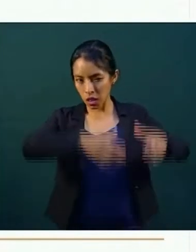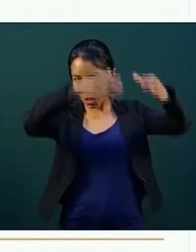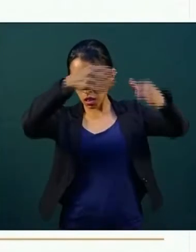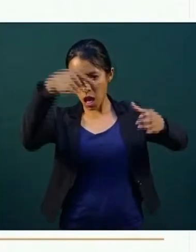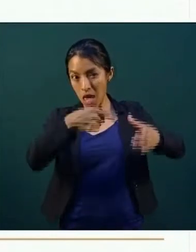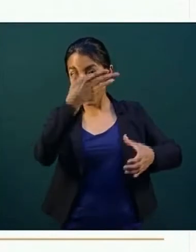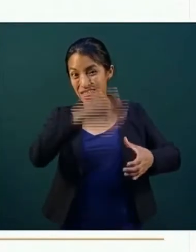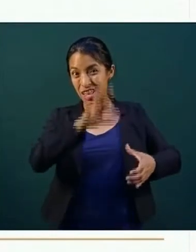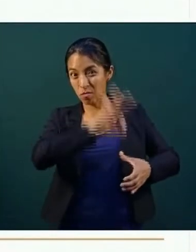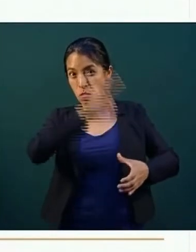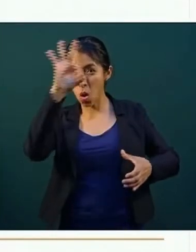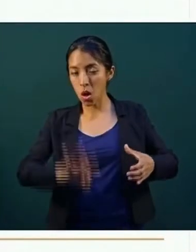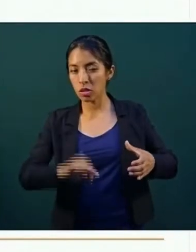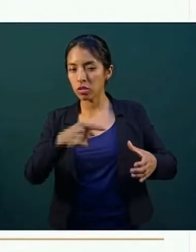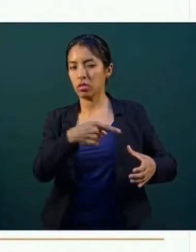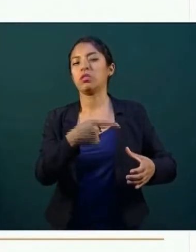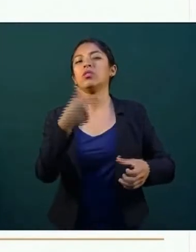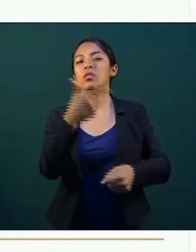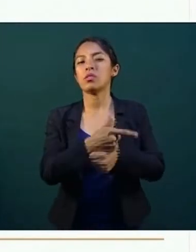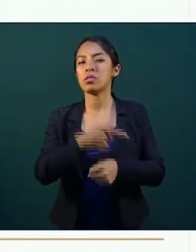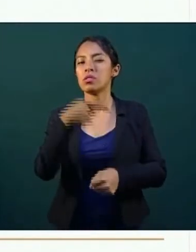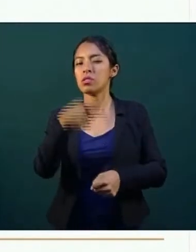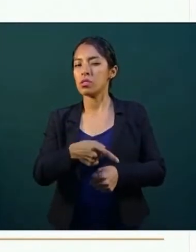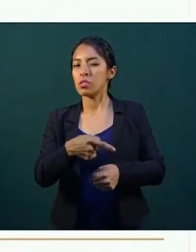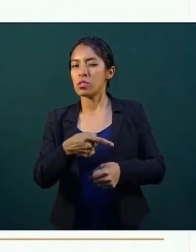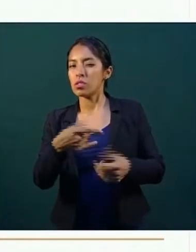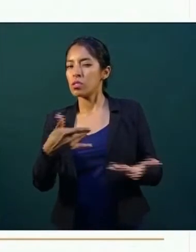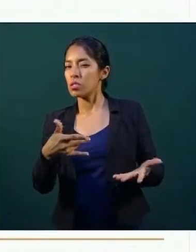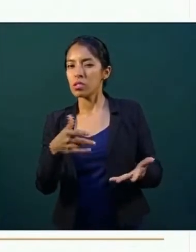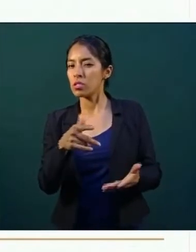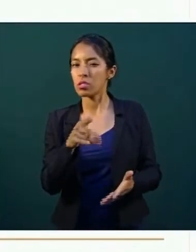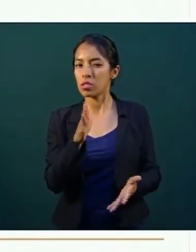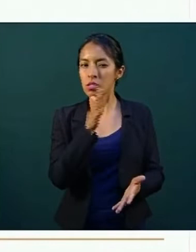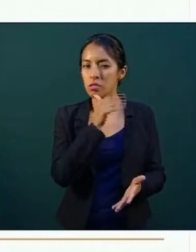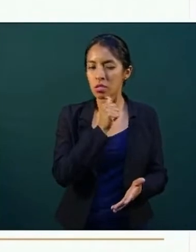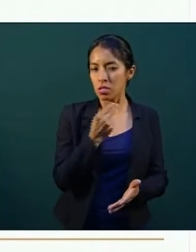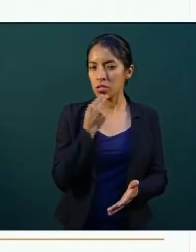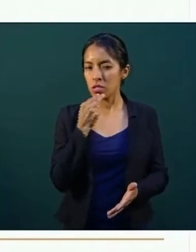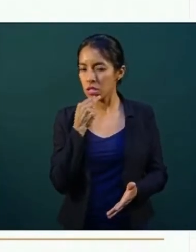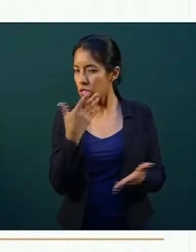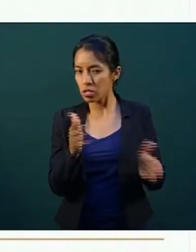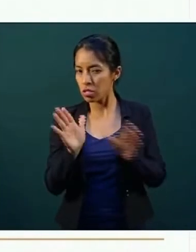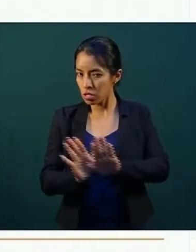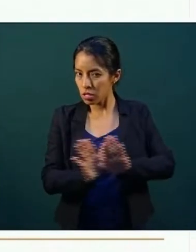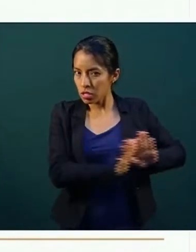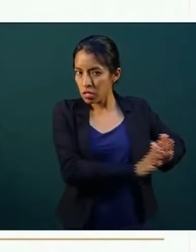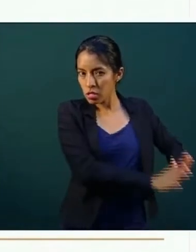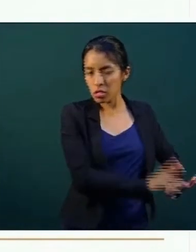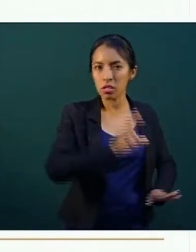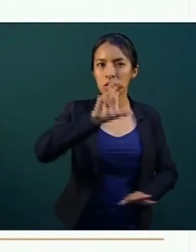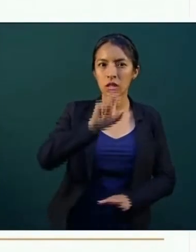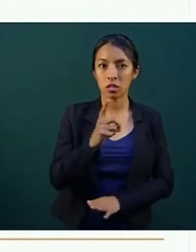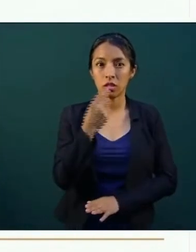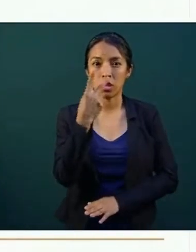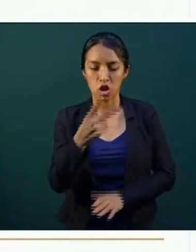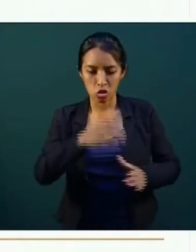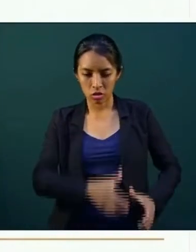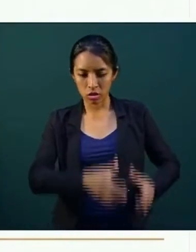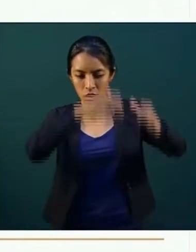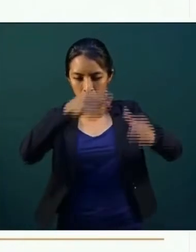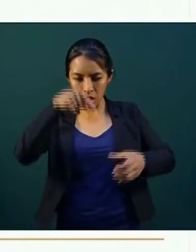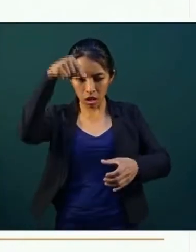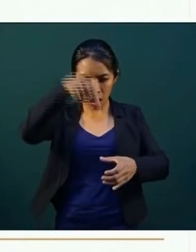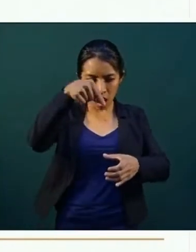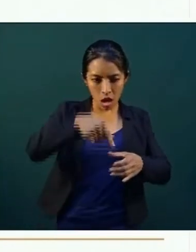% se encontraron en condiciones tales que tuvieron que ser inmovilizados. Los 32 cilindros que no cumplían con las